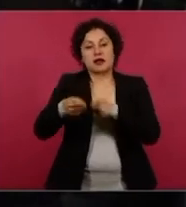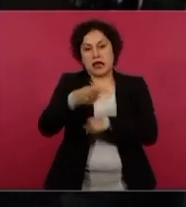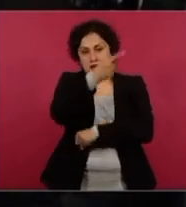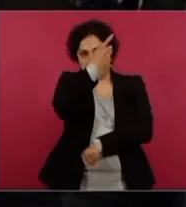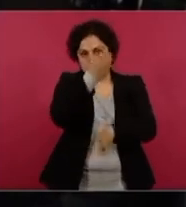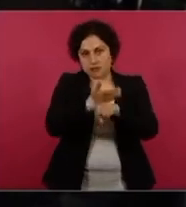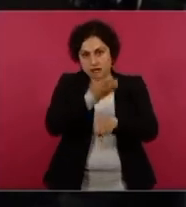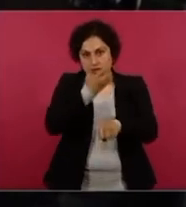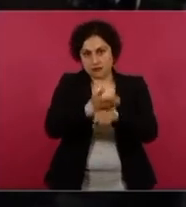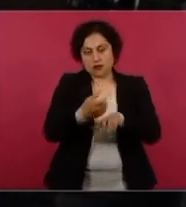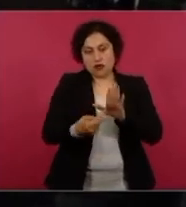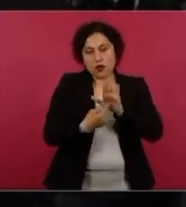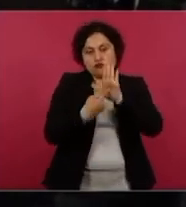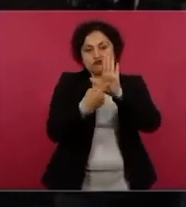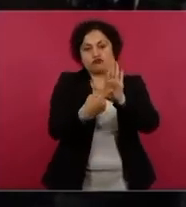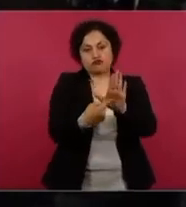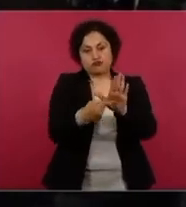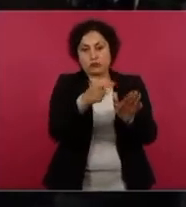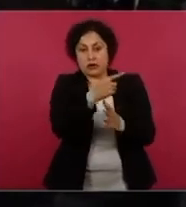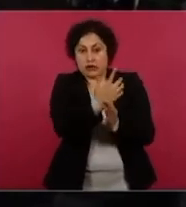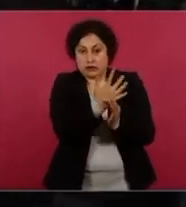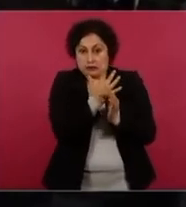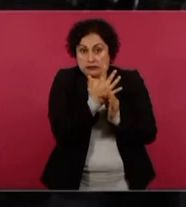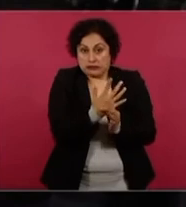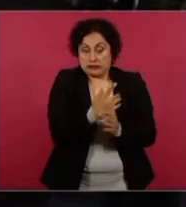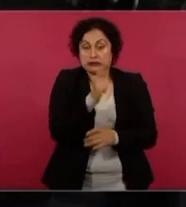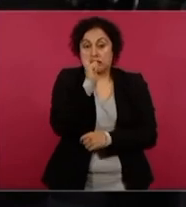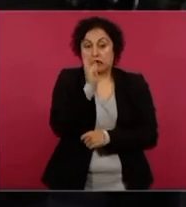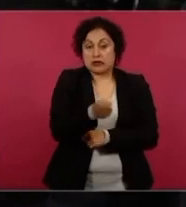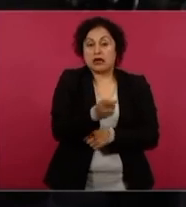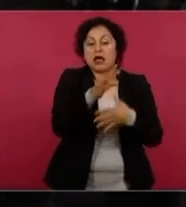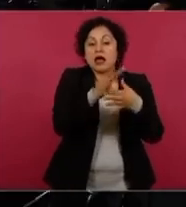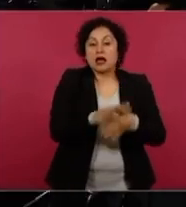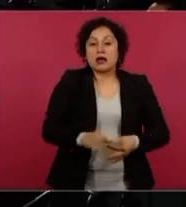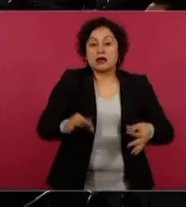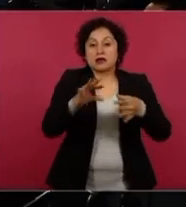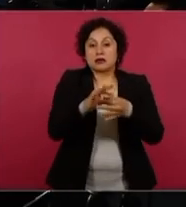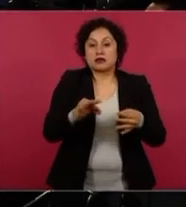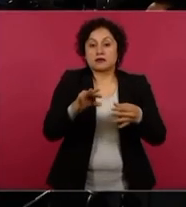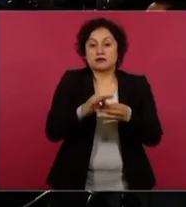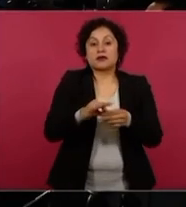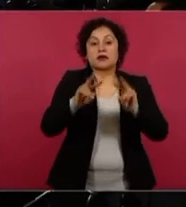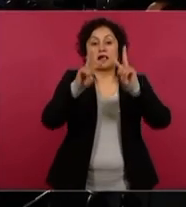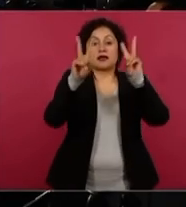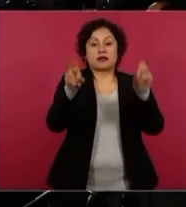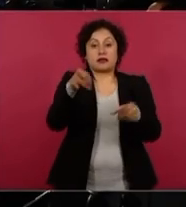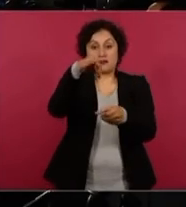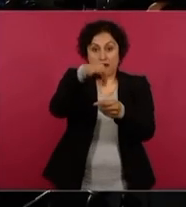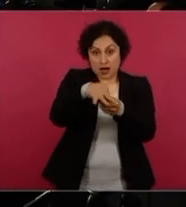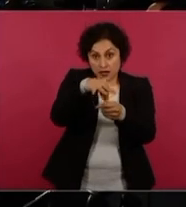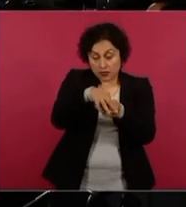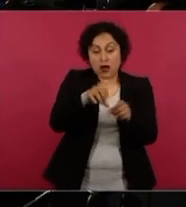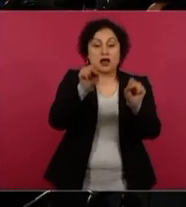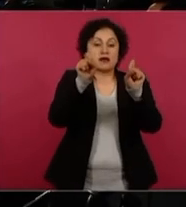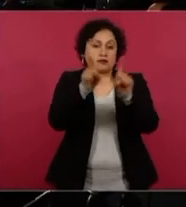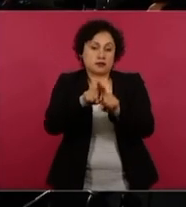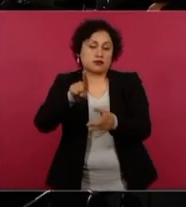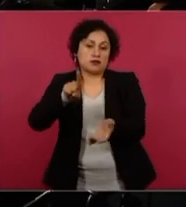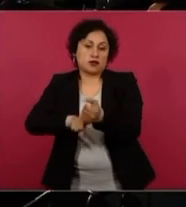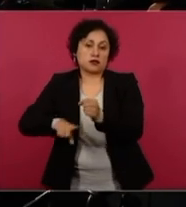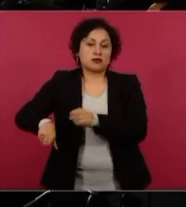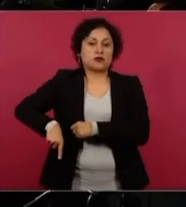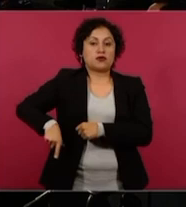bueno, pues él incluso de entrada relata, no nada más en procesos electorales, también ya en procesos de gobierno, pues una reunión de tres